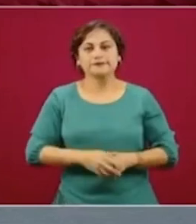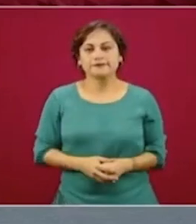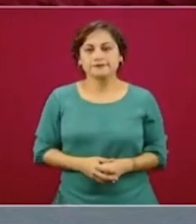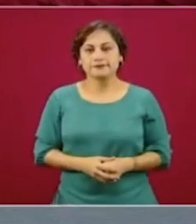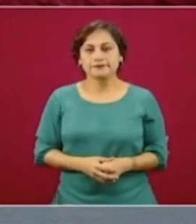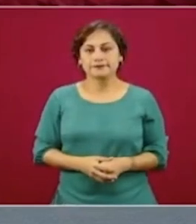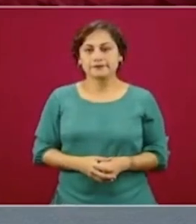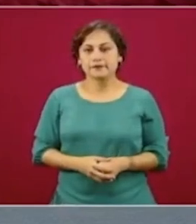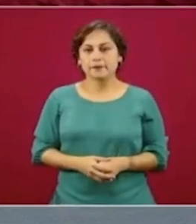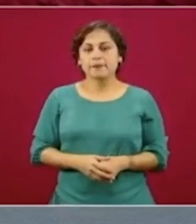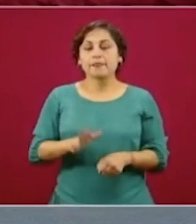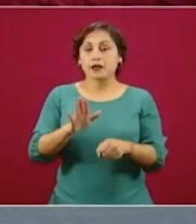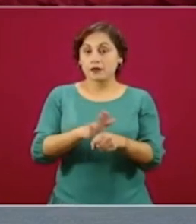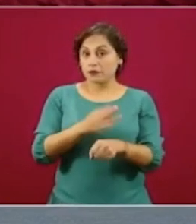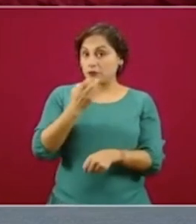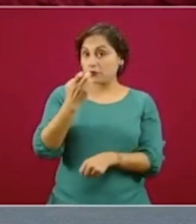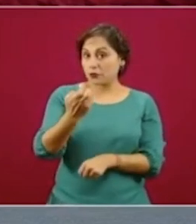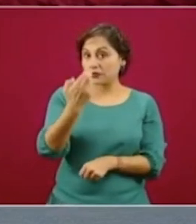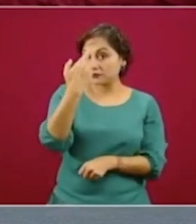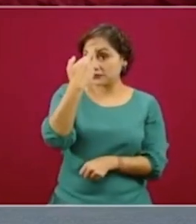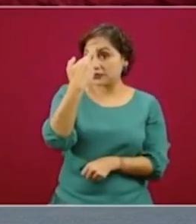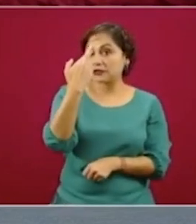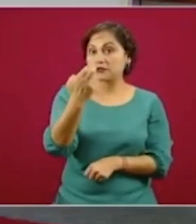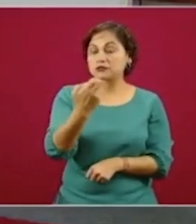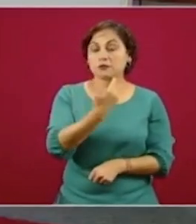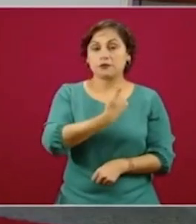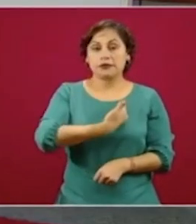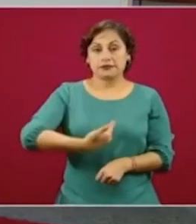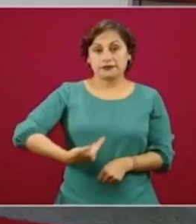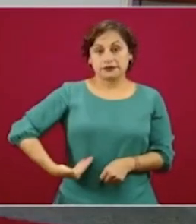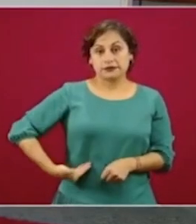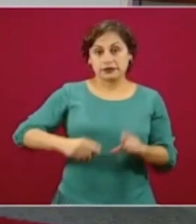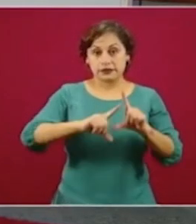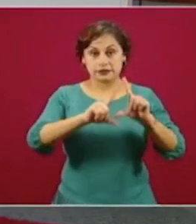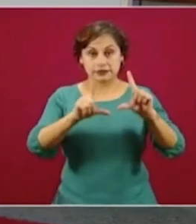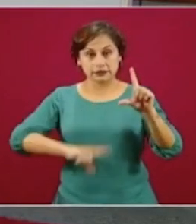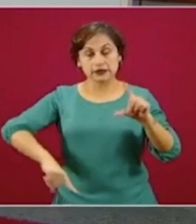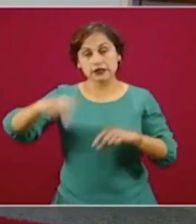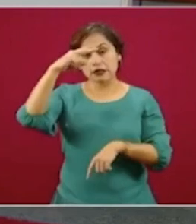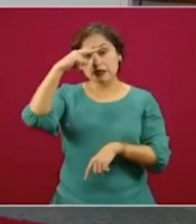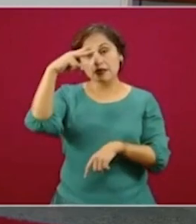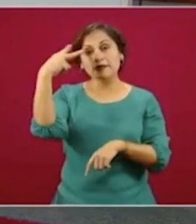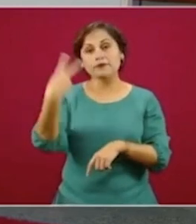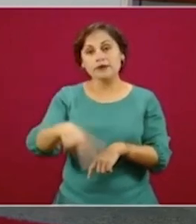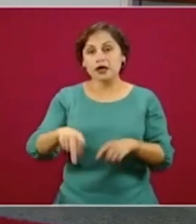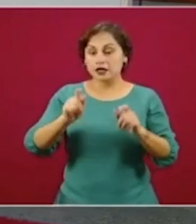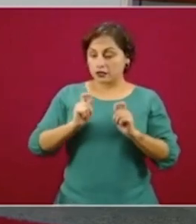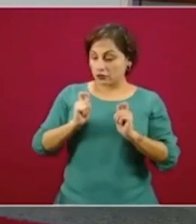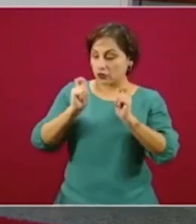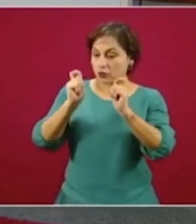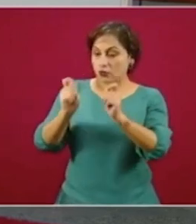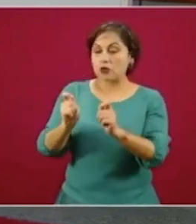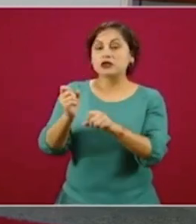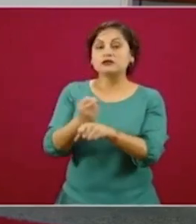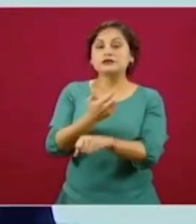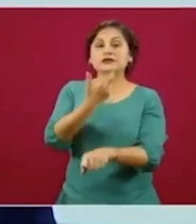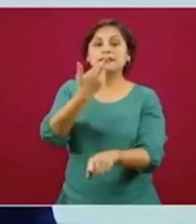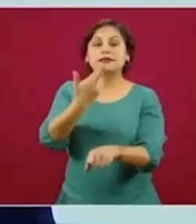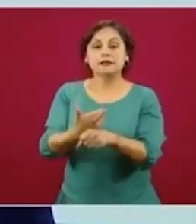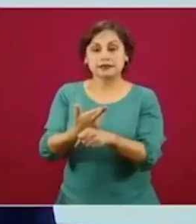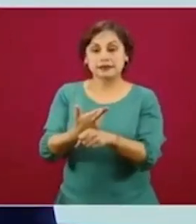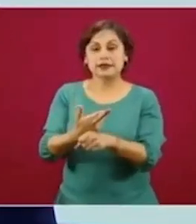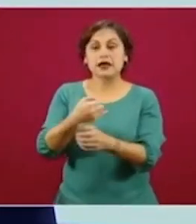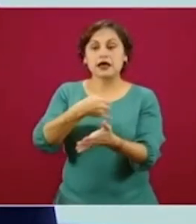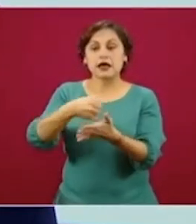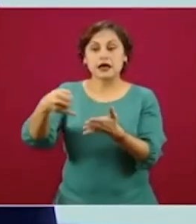El presidente de la República le ha asignado y ha hecho responsable a la Secretaría de Agricultura de